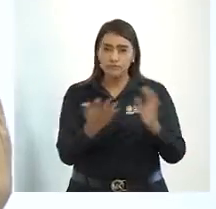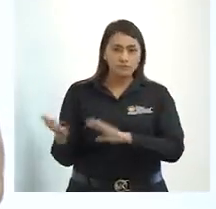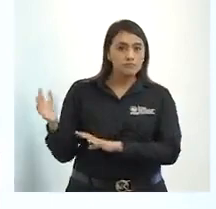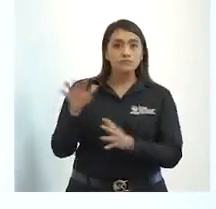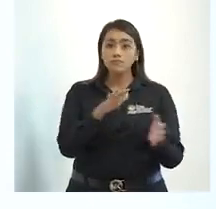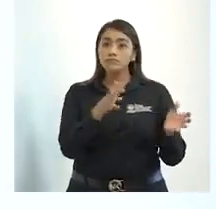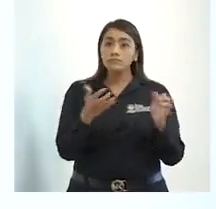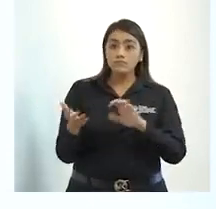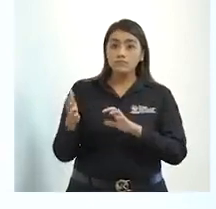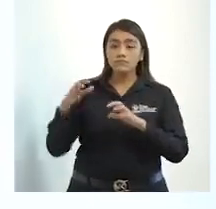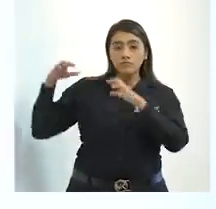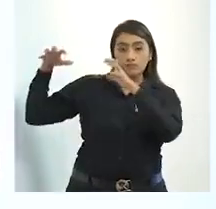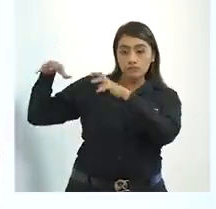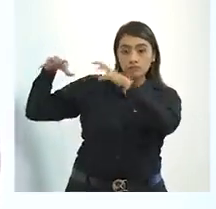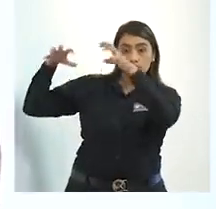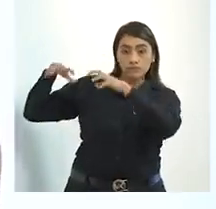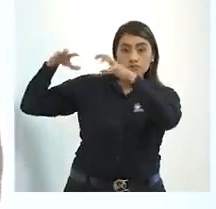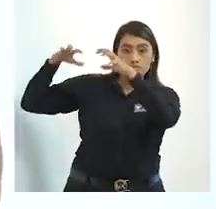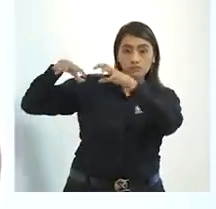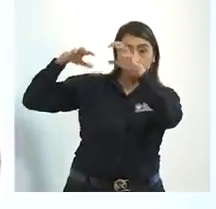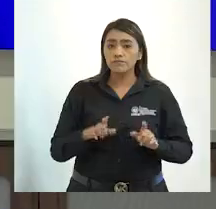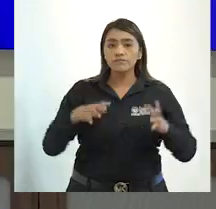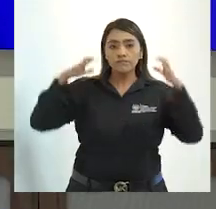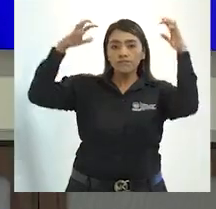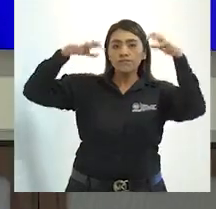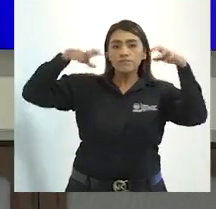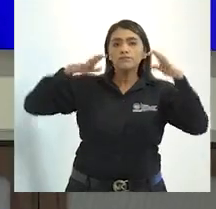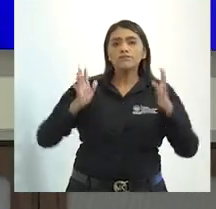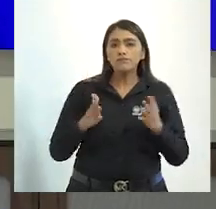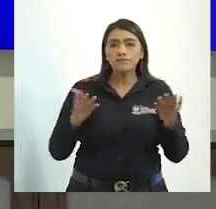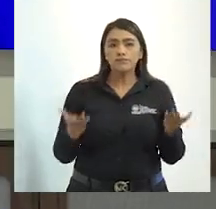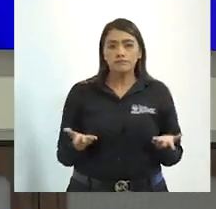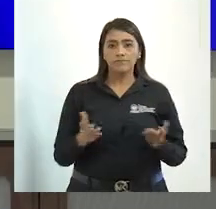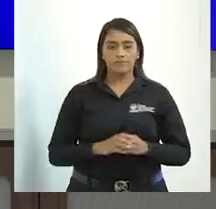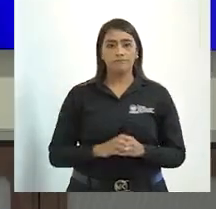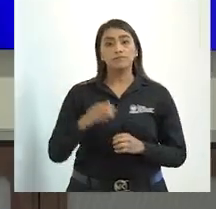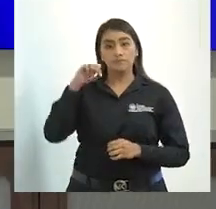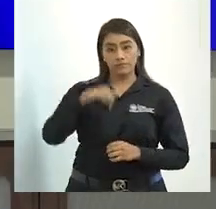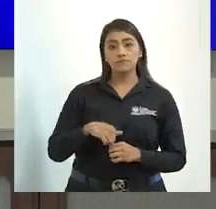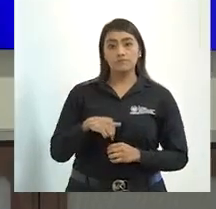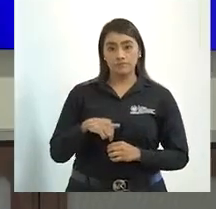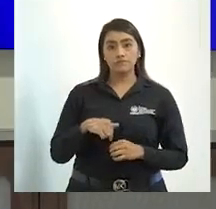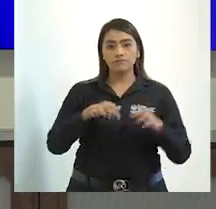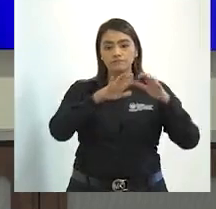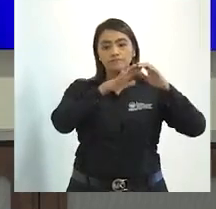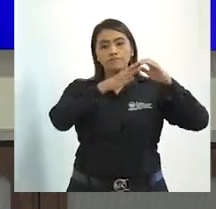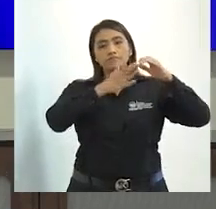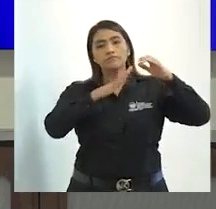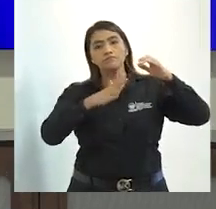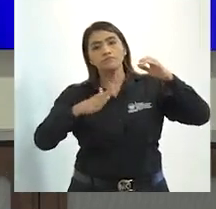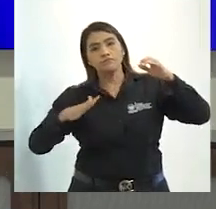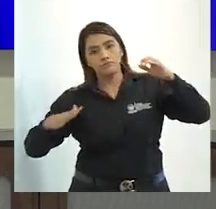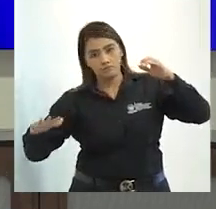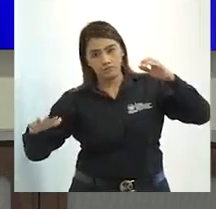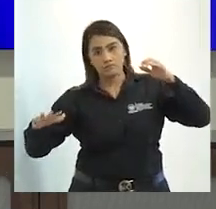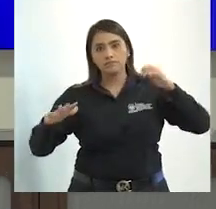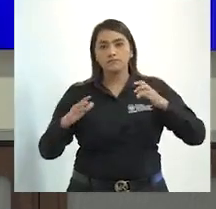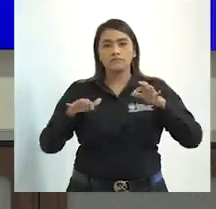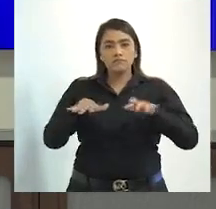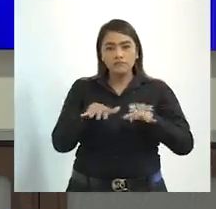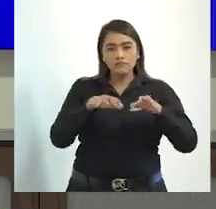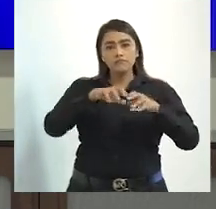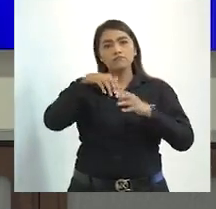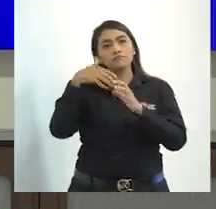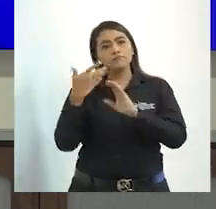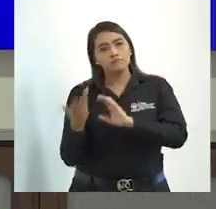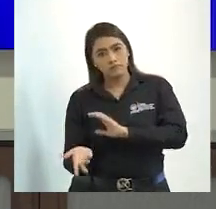tormenta se acerque al Océano Pacífico, tenemos probabilidad alta de derrumbes, flujos de escombros,